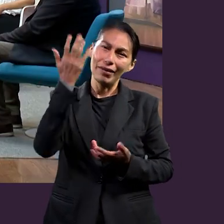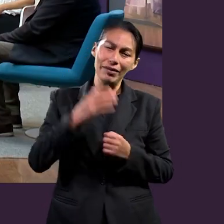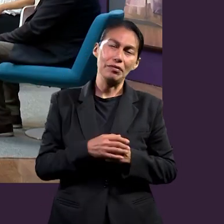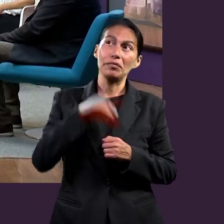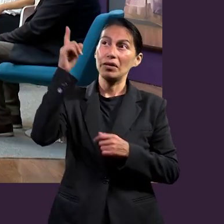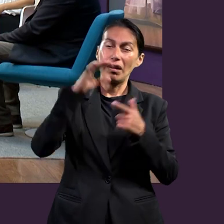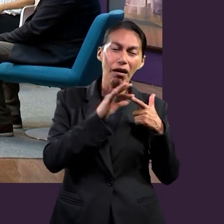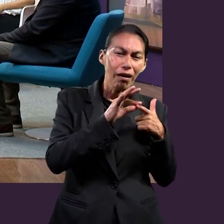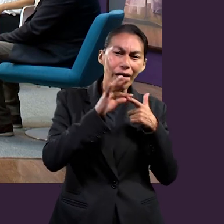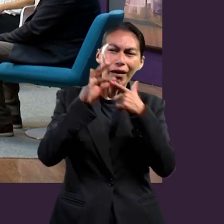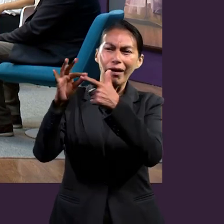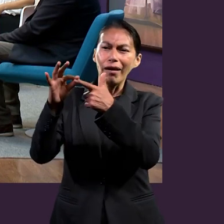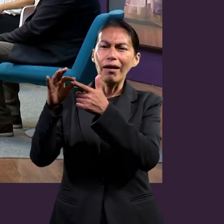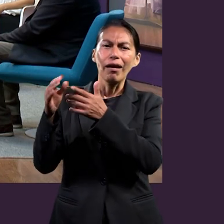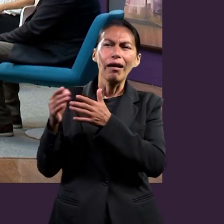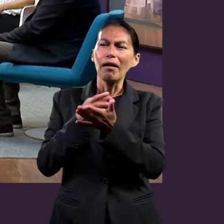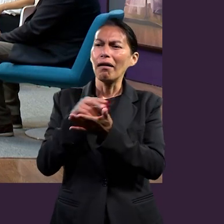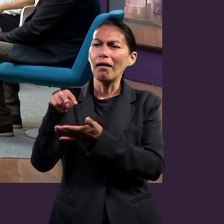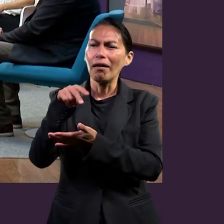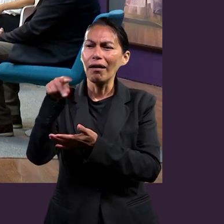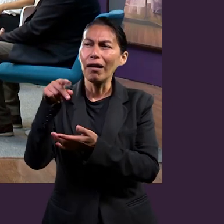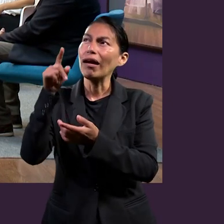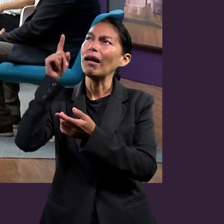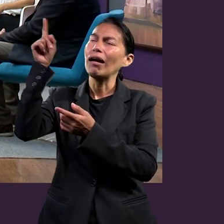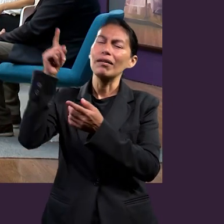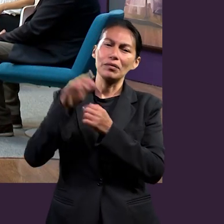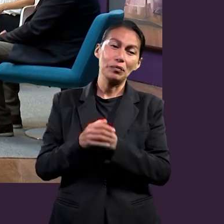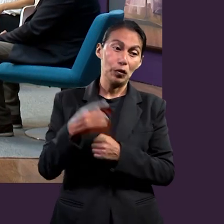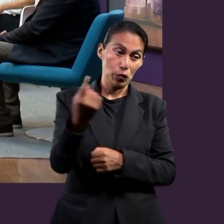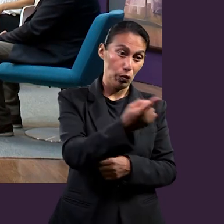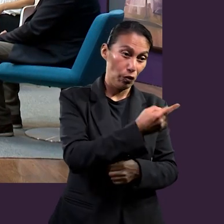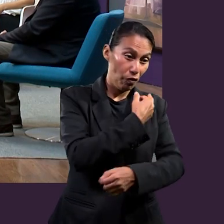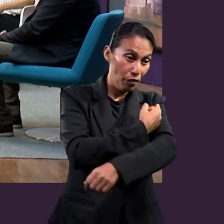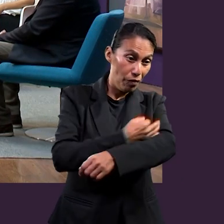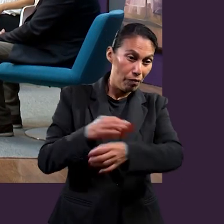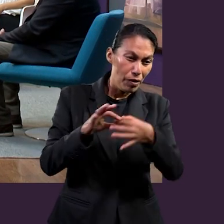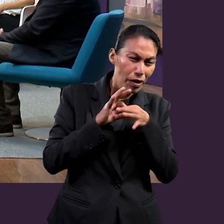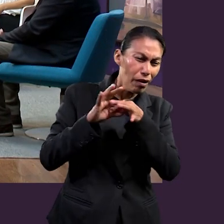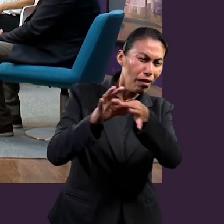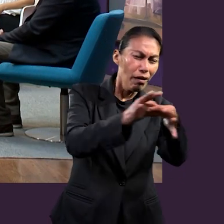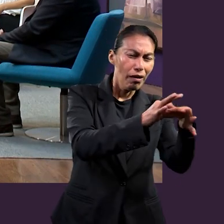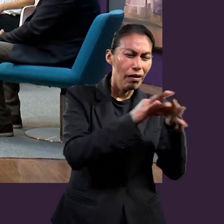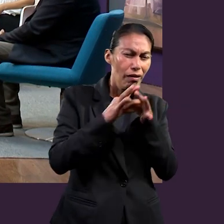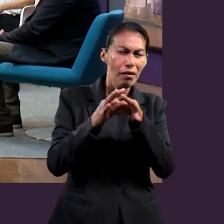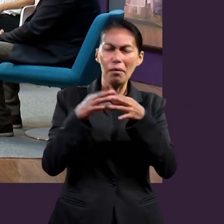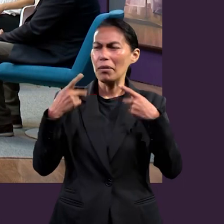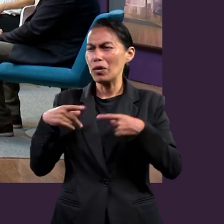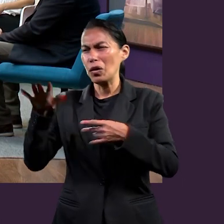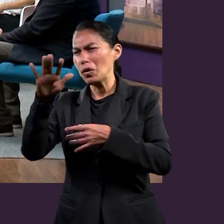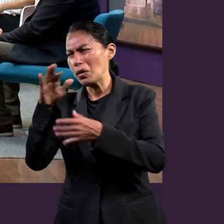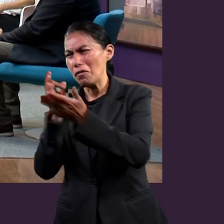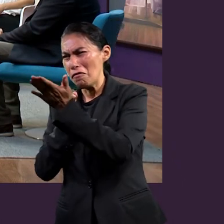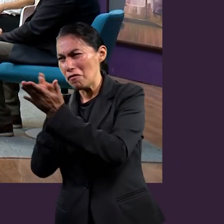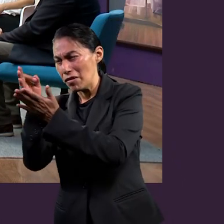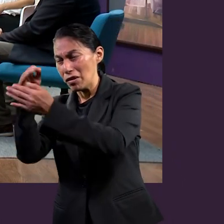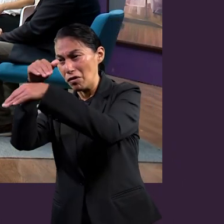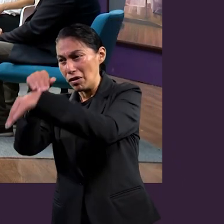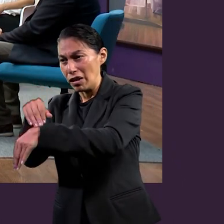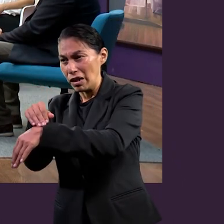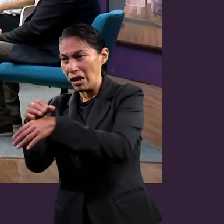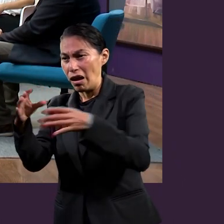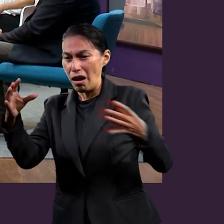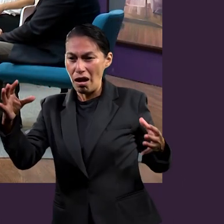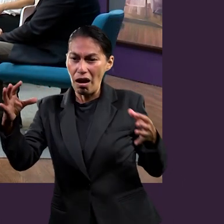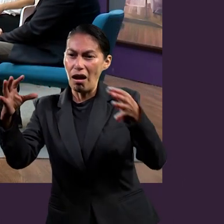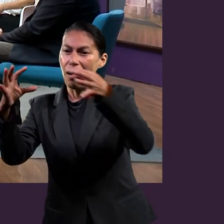caminemos hacia donde Dios quiera que caminemos. Y cuando nos unimos como familia cristiana, como la iglesia, imagínense qué hermoso